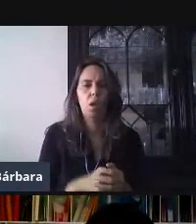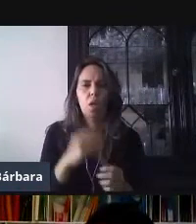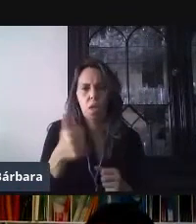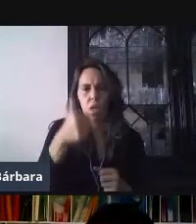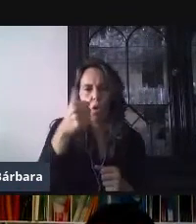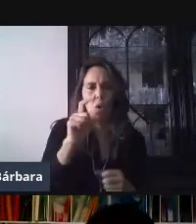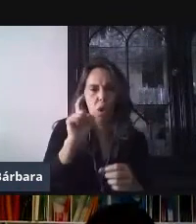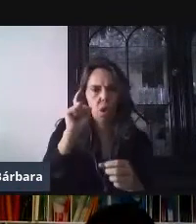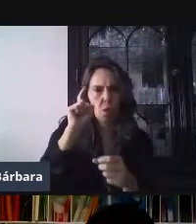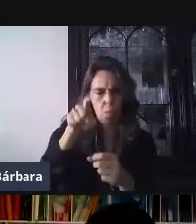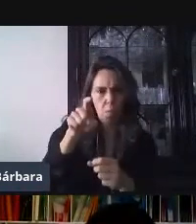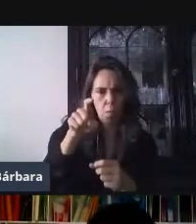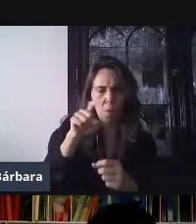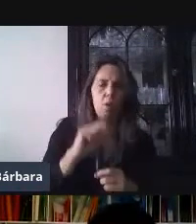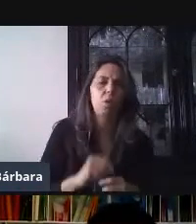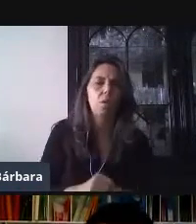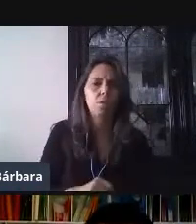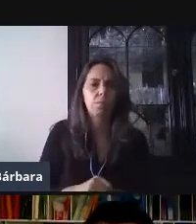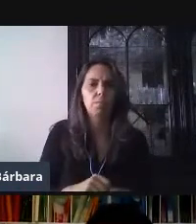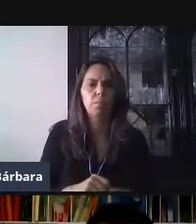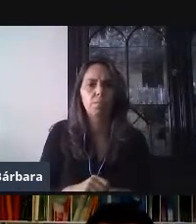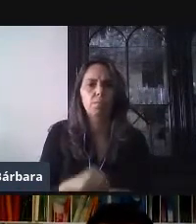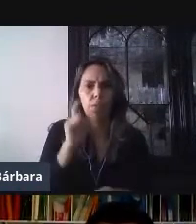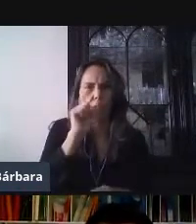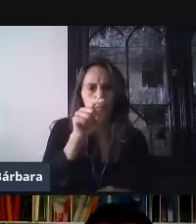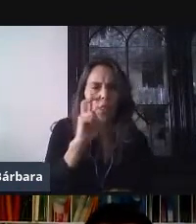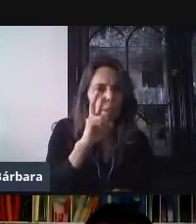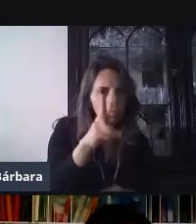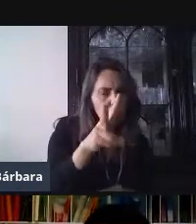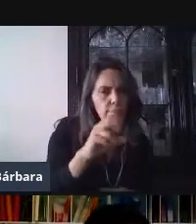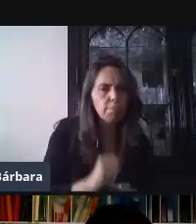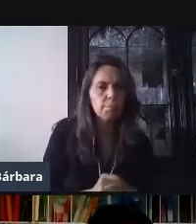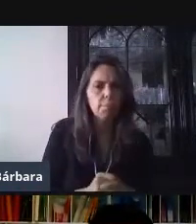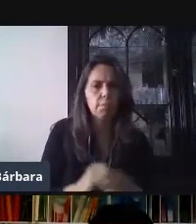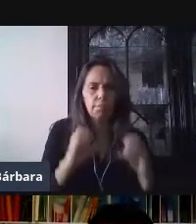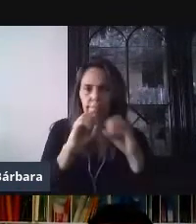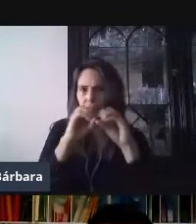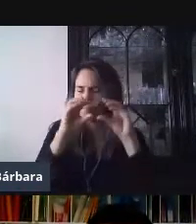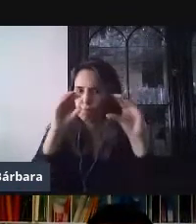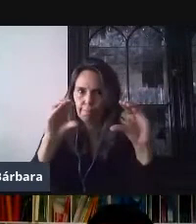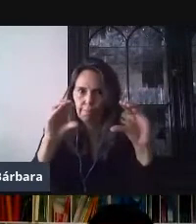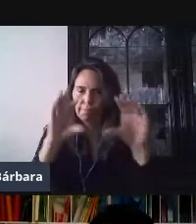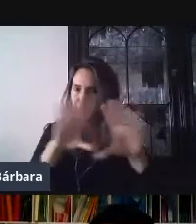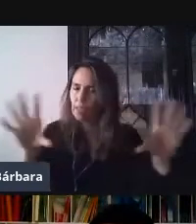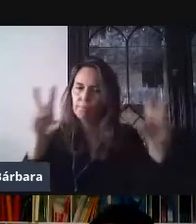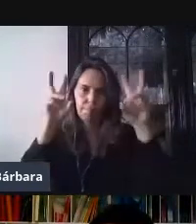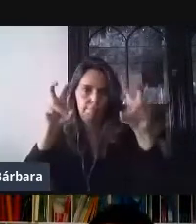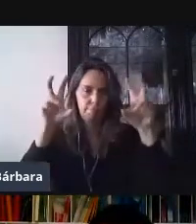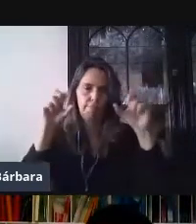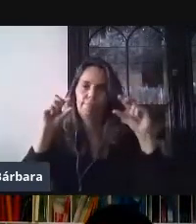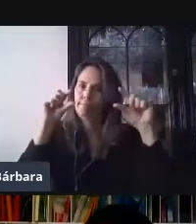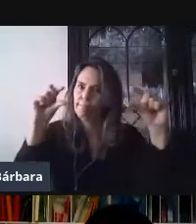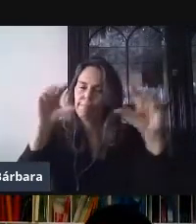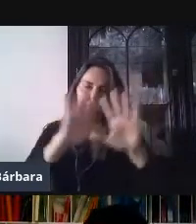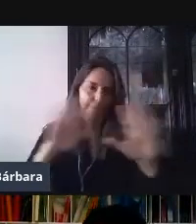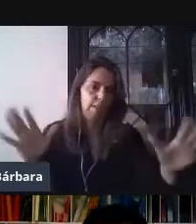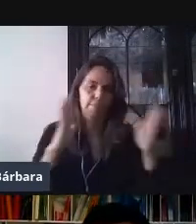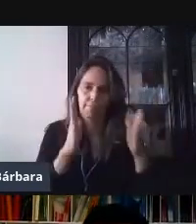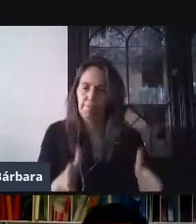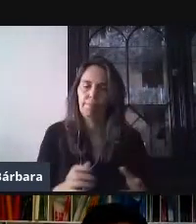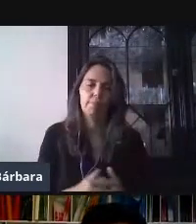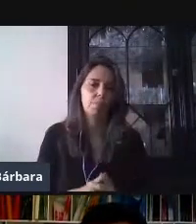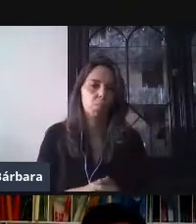inferior, superior derecha, perdón, izquierda, o automáticamente se va a colocar el título. Entonces, pues ya lo tenemos que poner 2 veces.